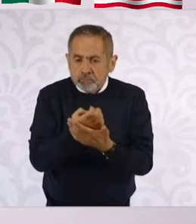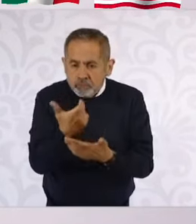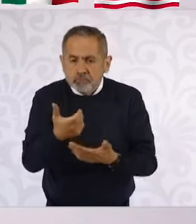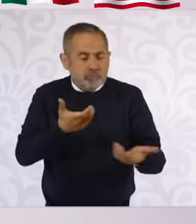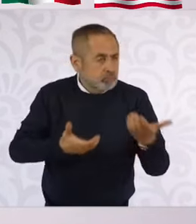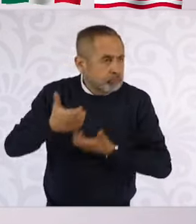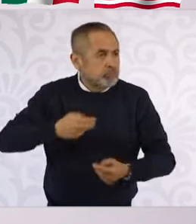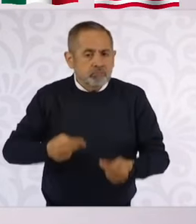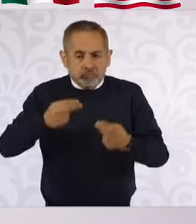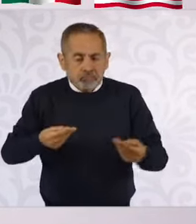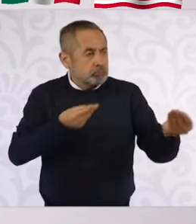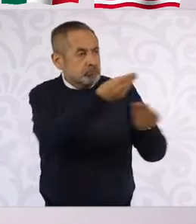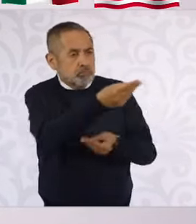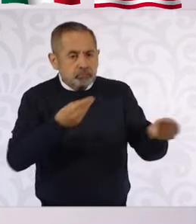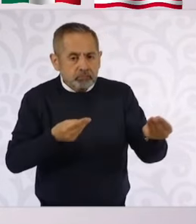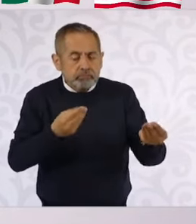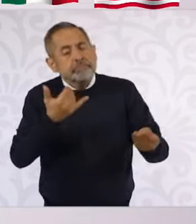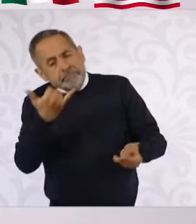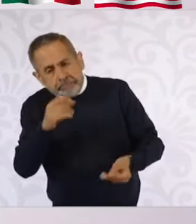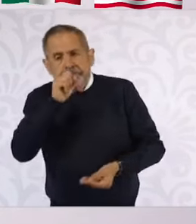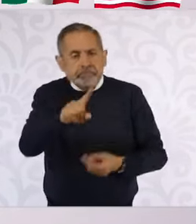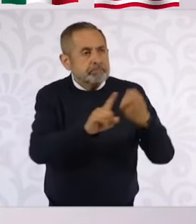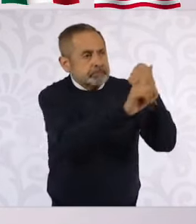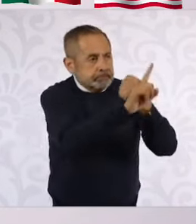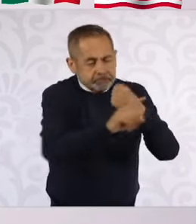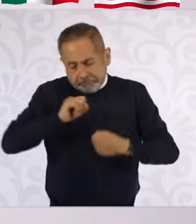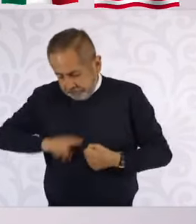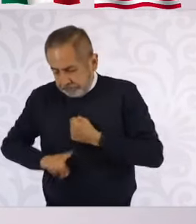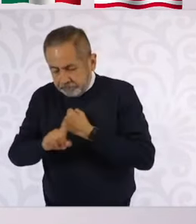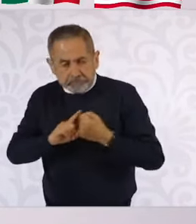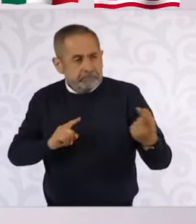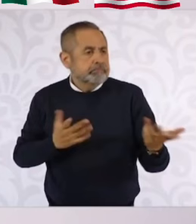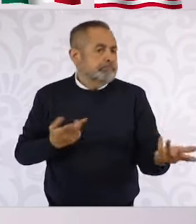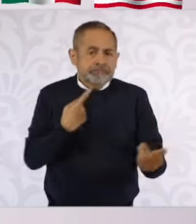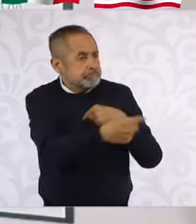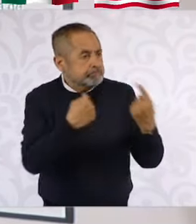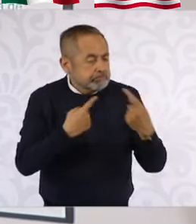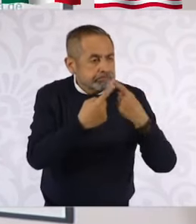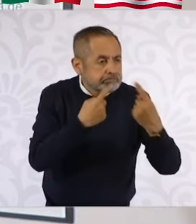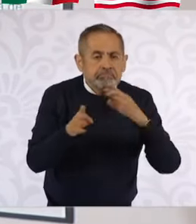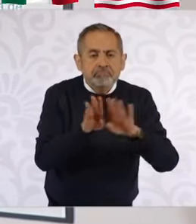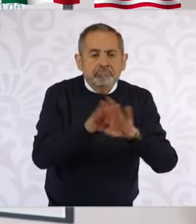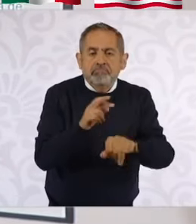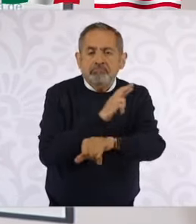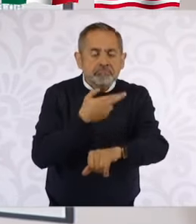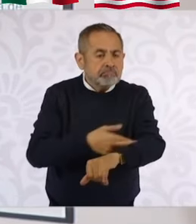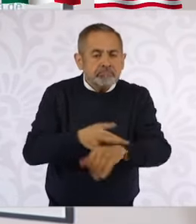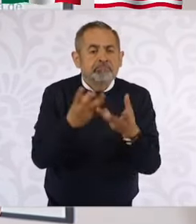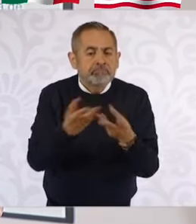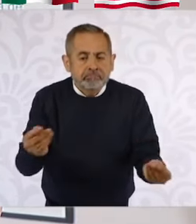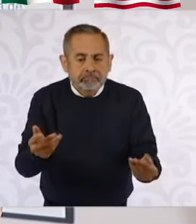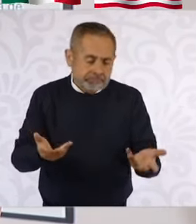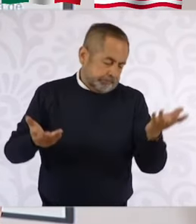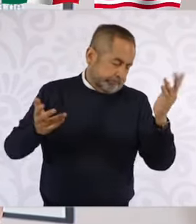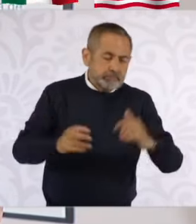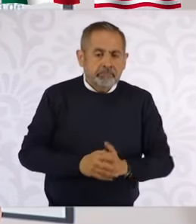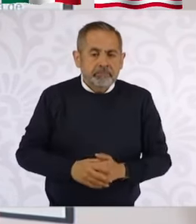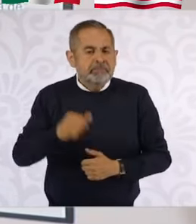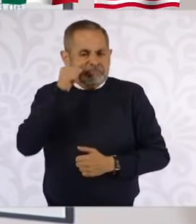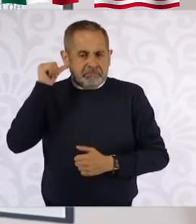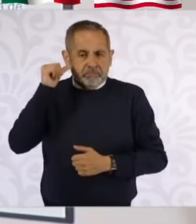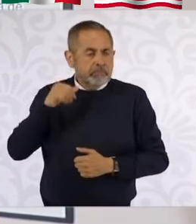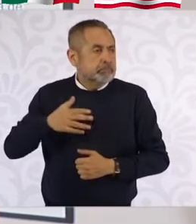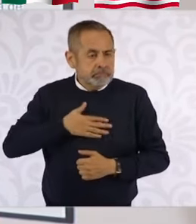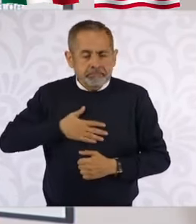y también compartimos problemas. Y esos problemas nos coordinamos para resolverlos. Entonces, ayer hubo una